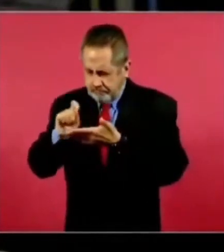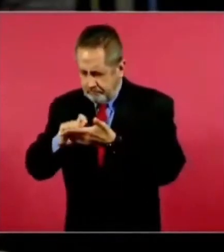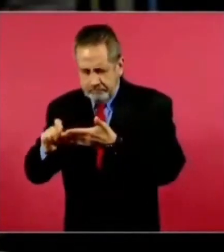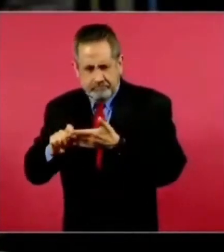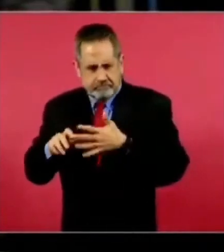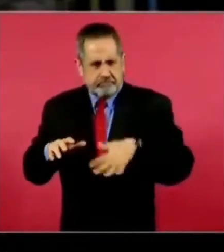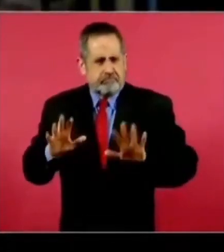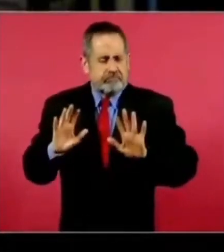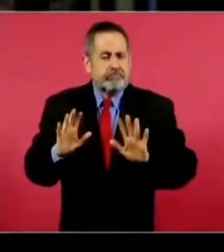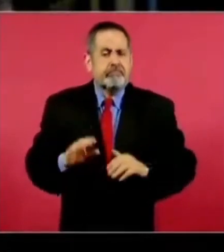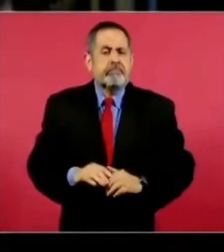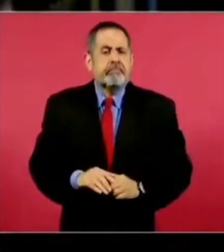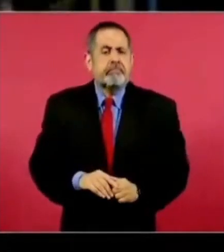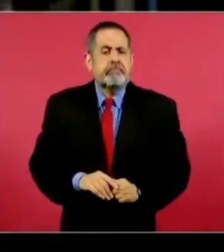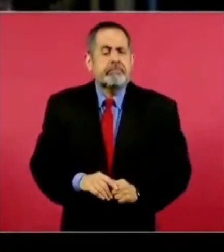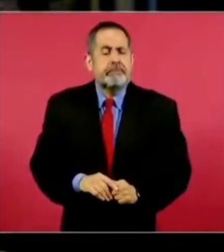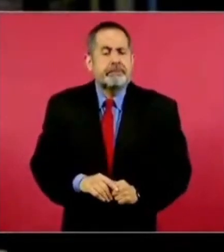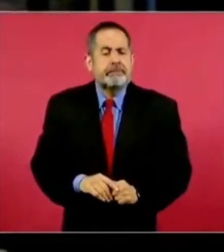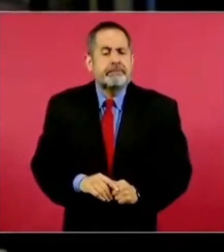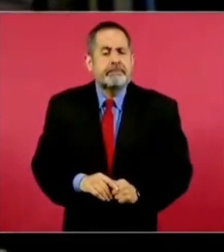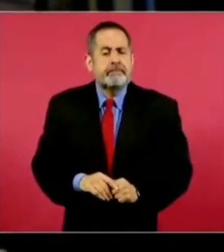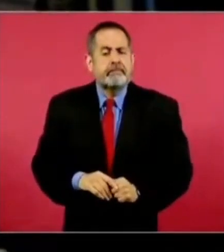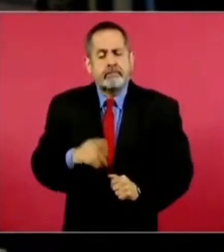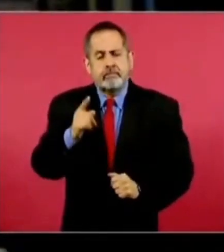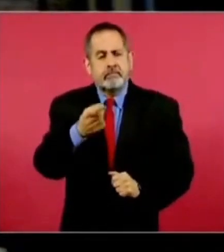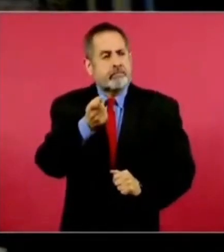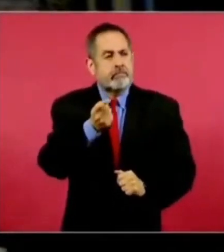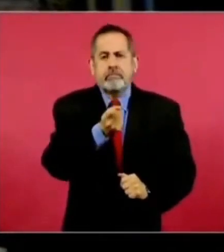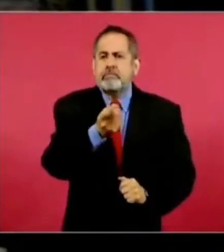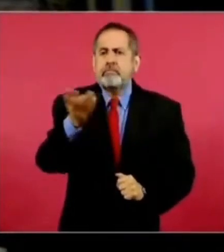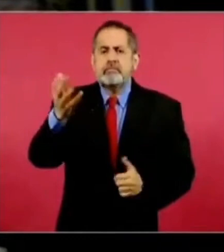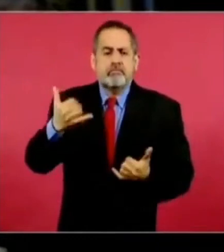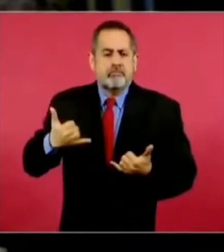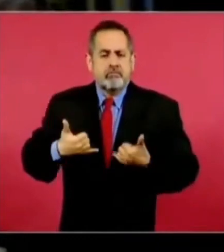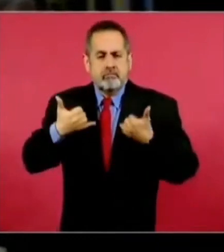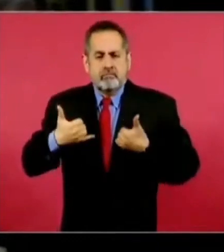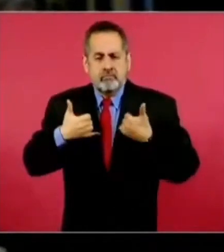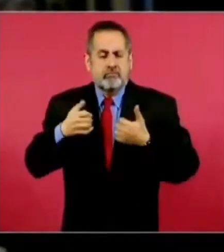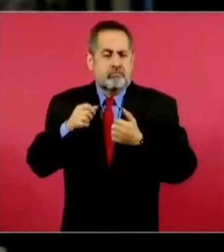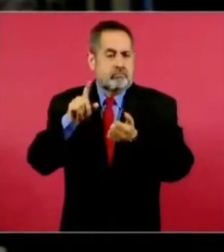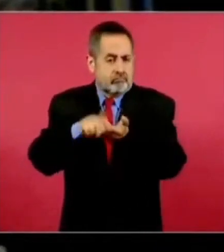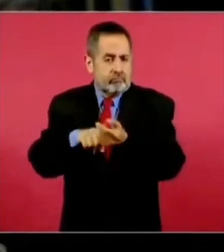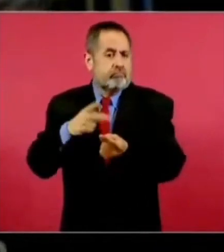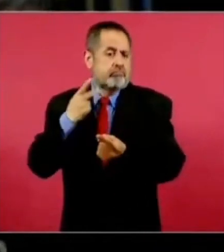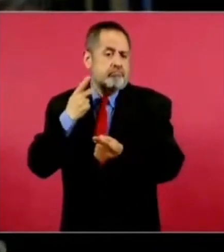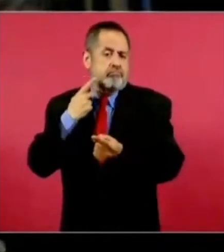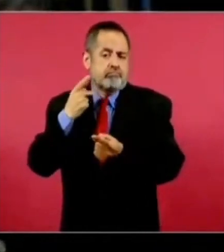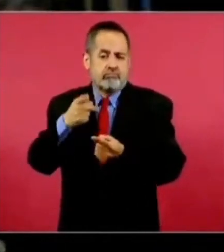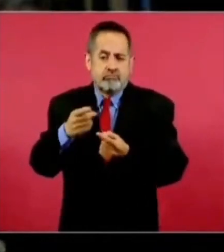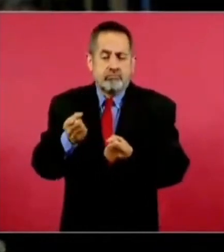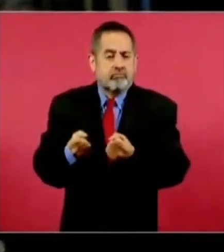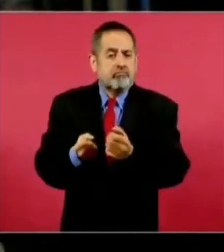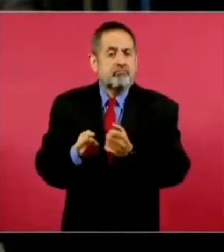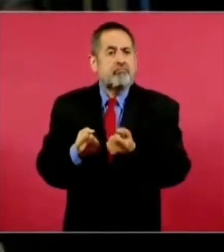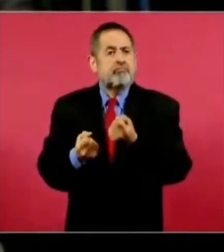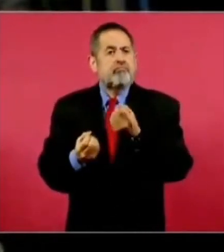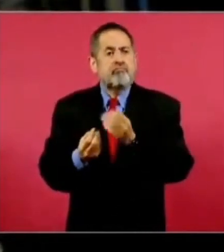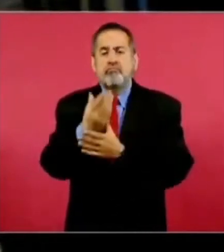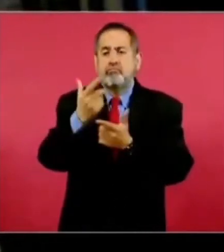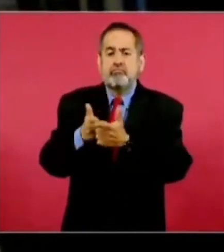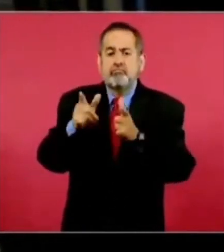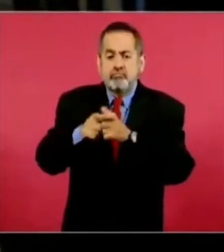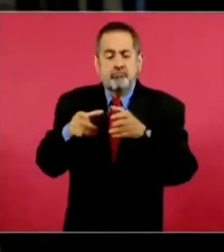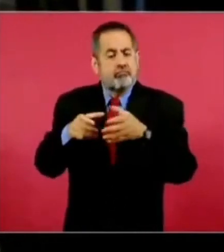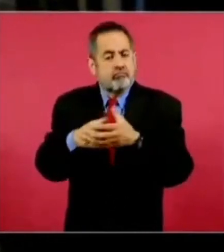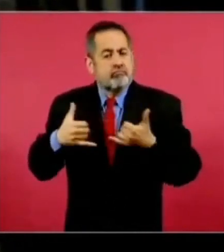entorno que le va a rodear. Pero hay muchos jóvenes, incluyendo políticos, hay una nueva generación de servidores públicos que